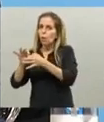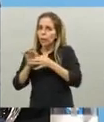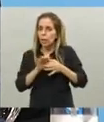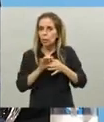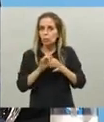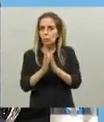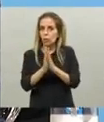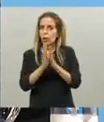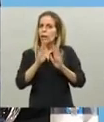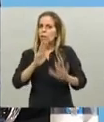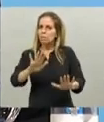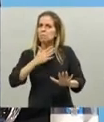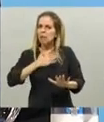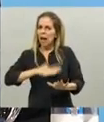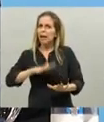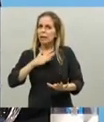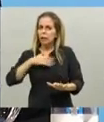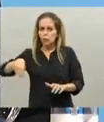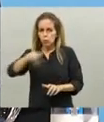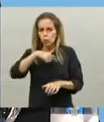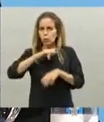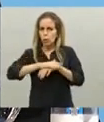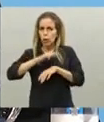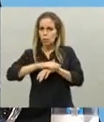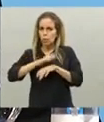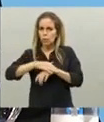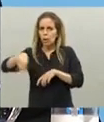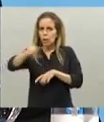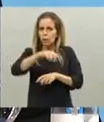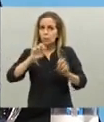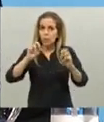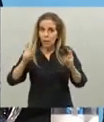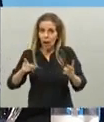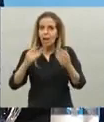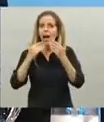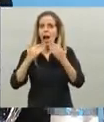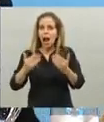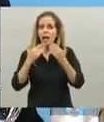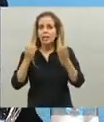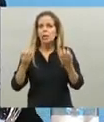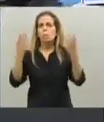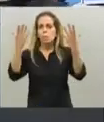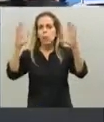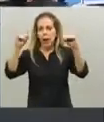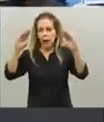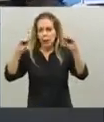tranquilos que nos estamos ocupando de ustedes ok gracias y buenas noches a todos y todas gracias